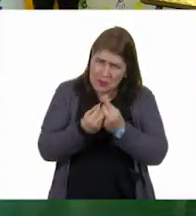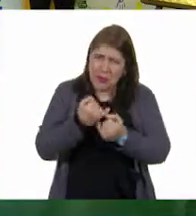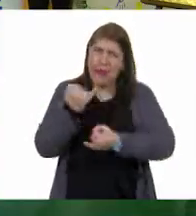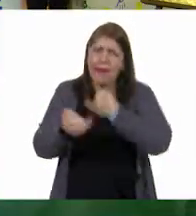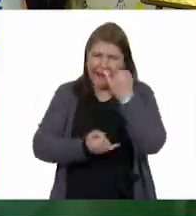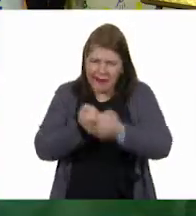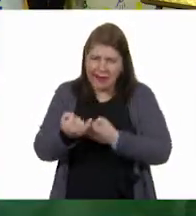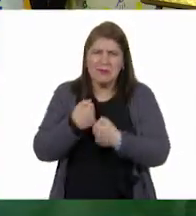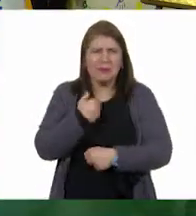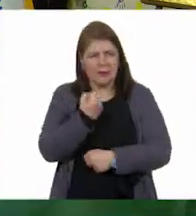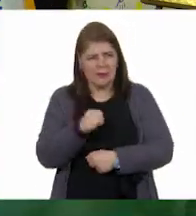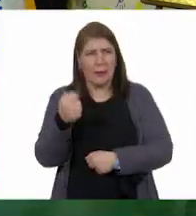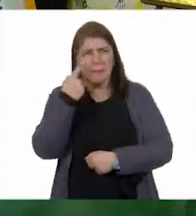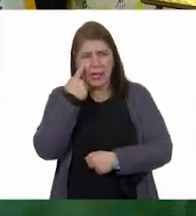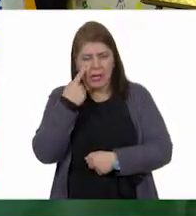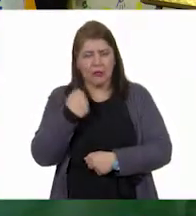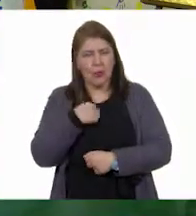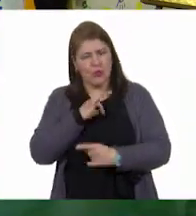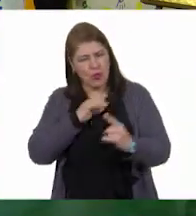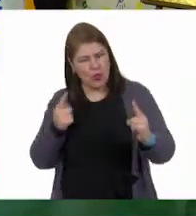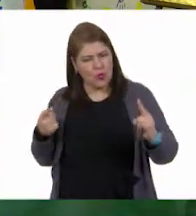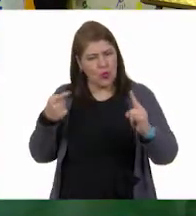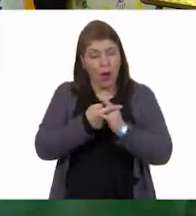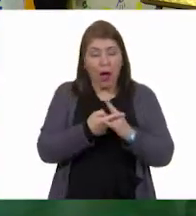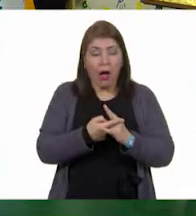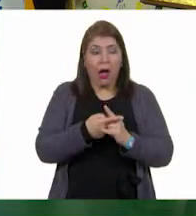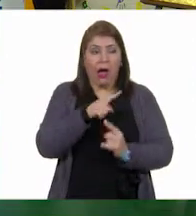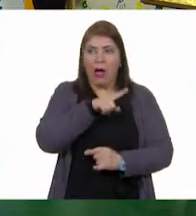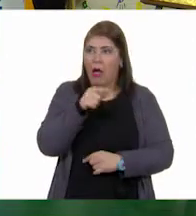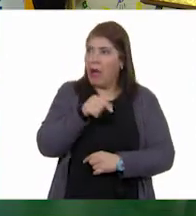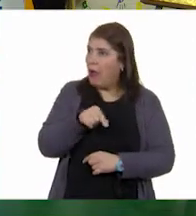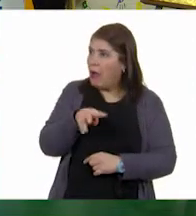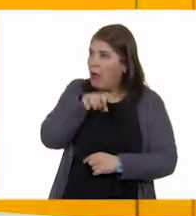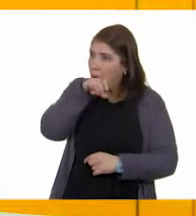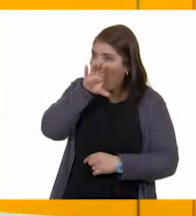Y mire, les demostré que podía meter gol y se quedaron así, mire.